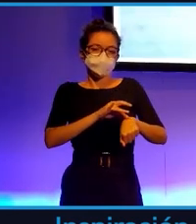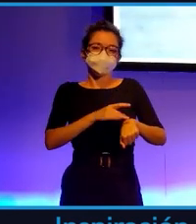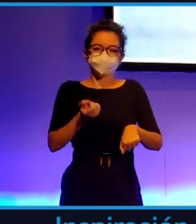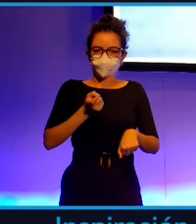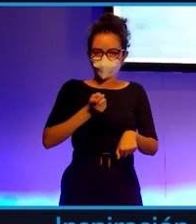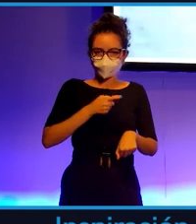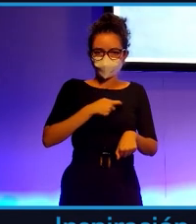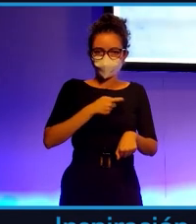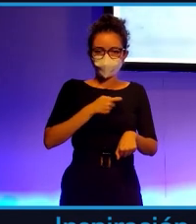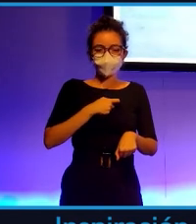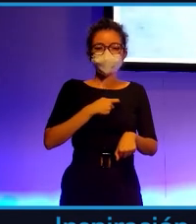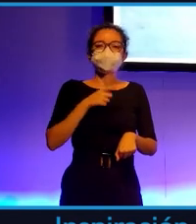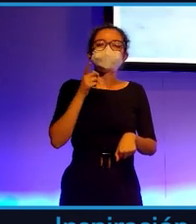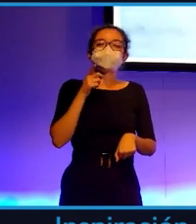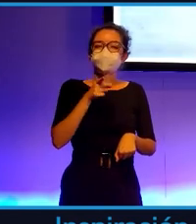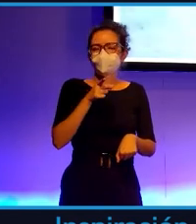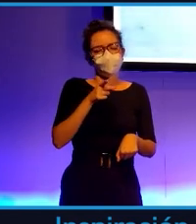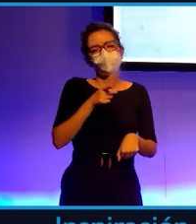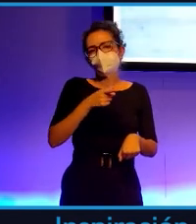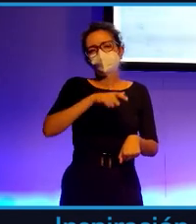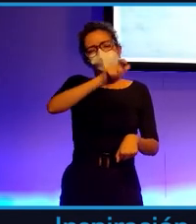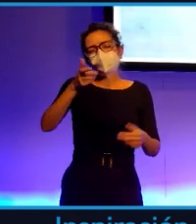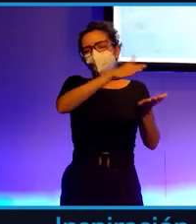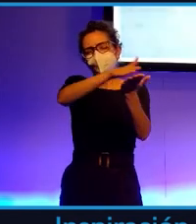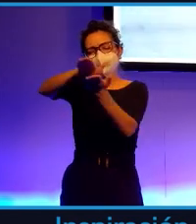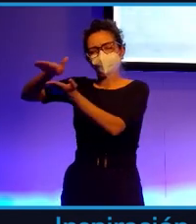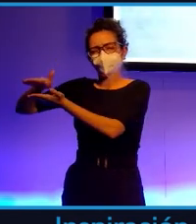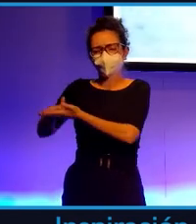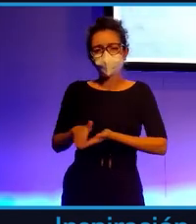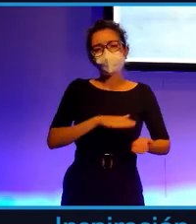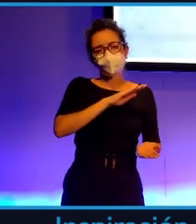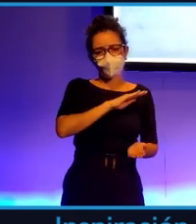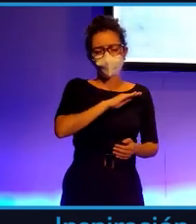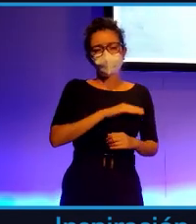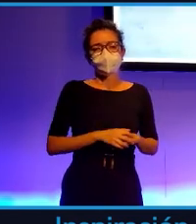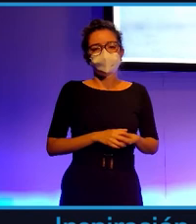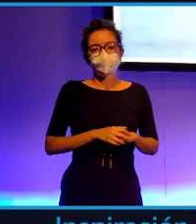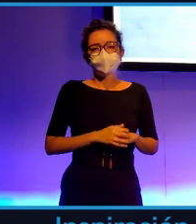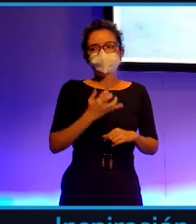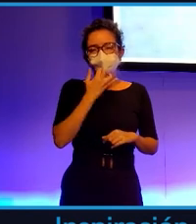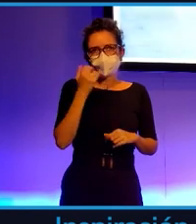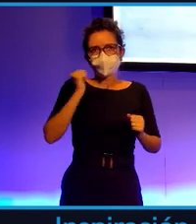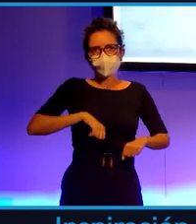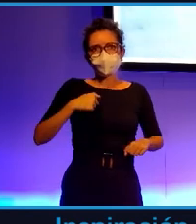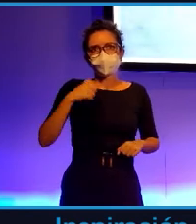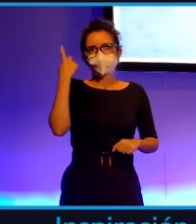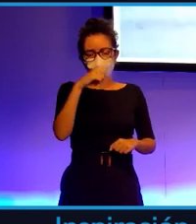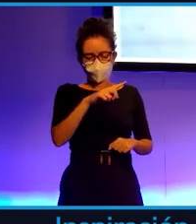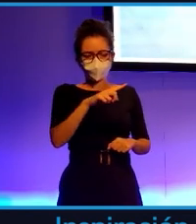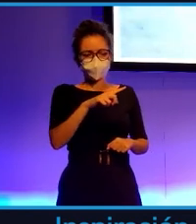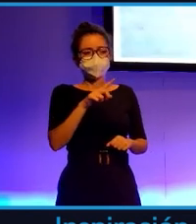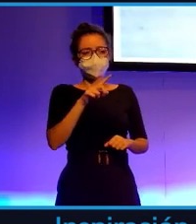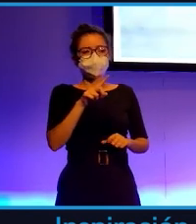una de las principales causas de muerte en el mundo. Entonces, si tenemos información de que tenemos una predisposición a